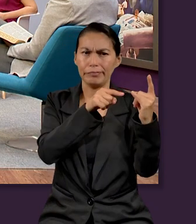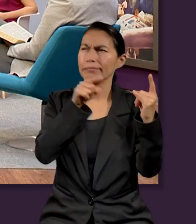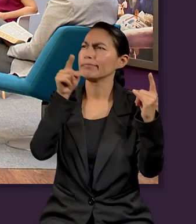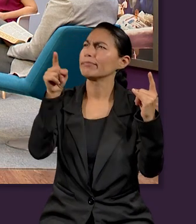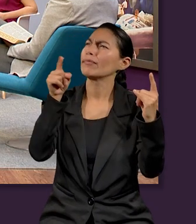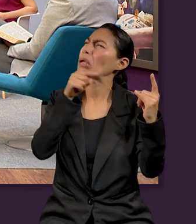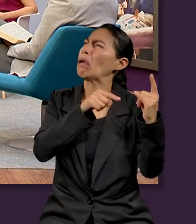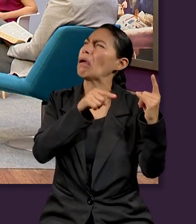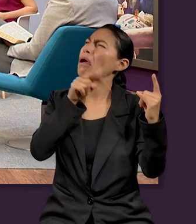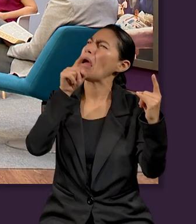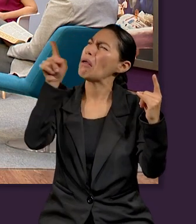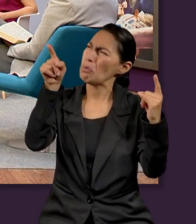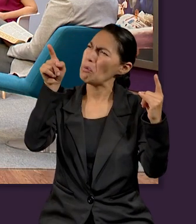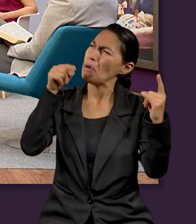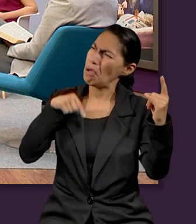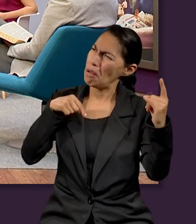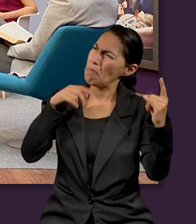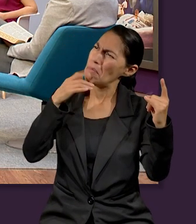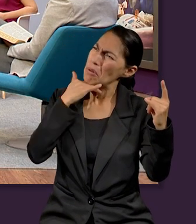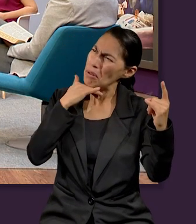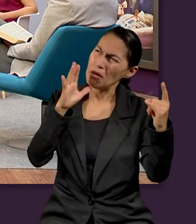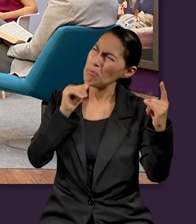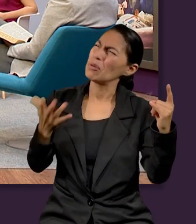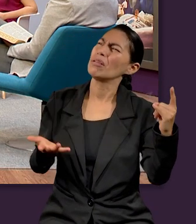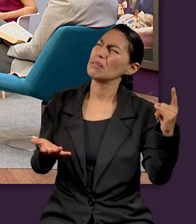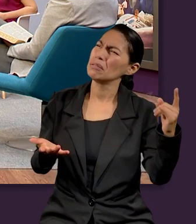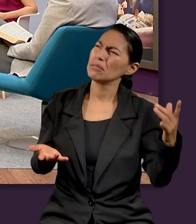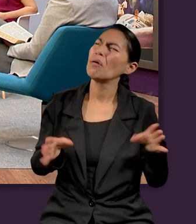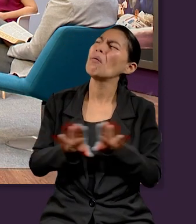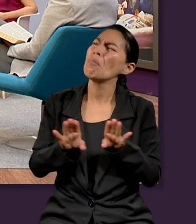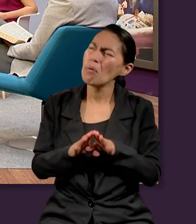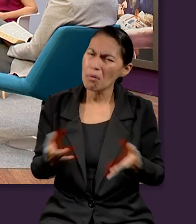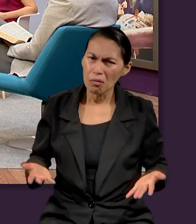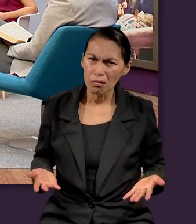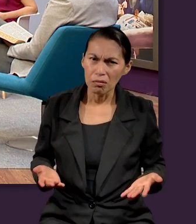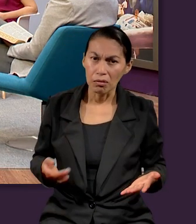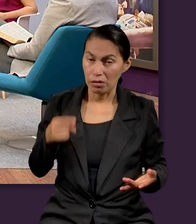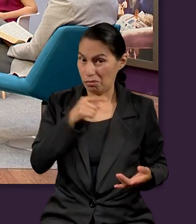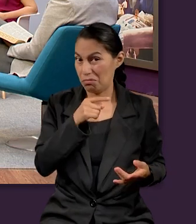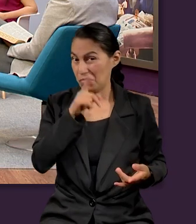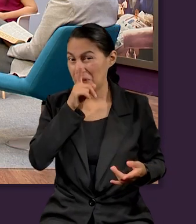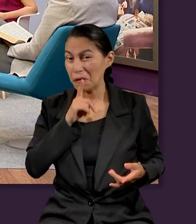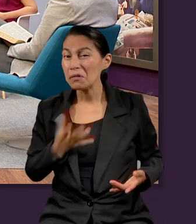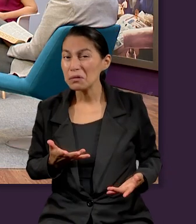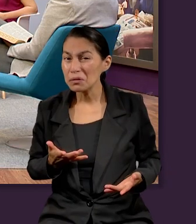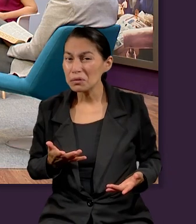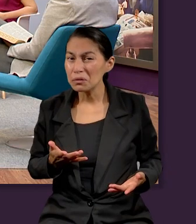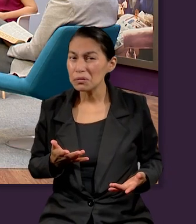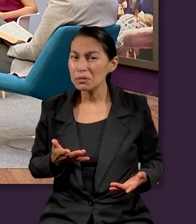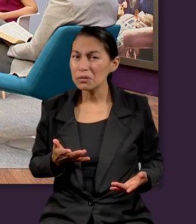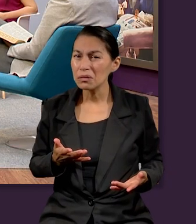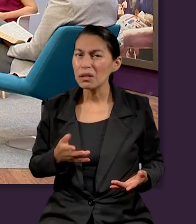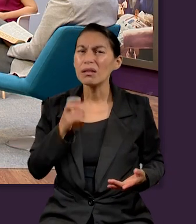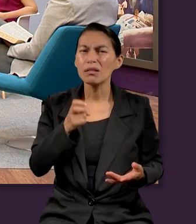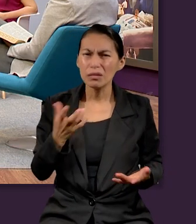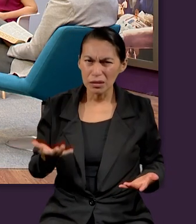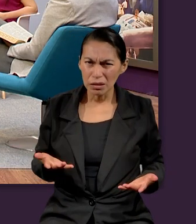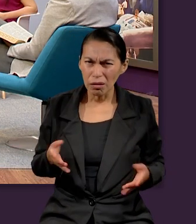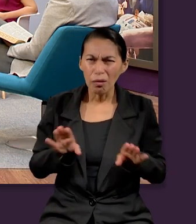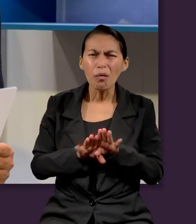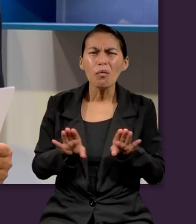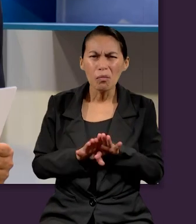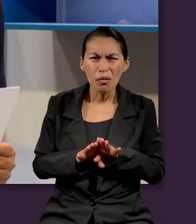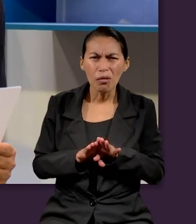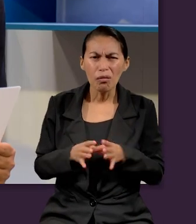Entonces, si él dice, Señor, tú no lo puedes perdonar porque es pecador, ¿dónde está la mentira? Porque él es difamador, es calumniador, es mentiroso. Es padre de